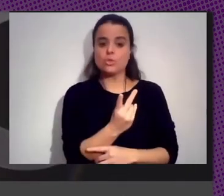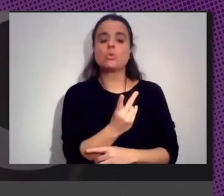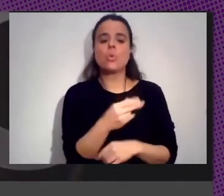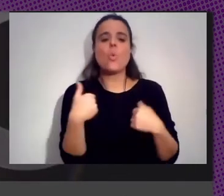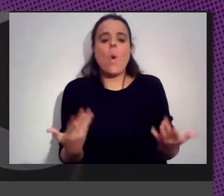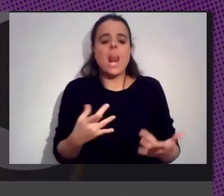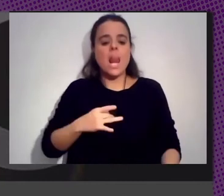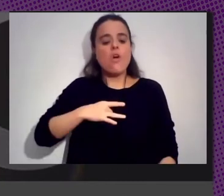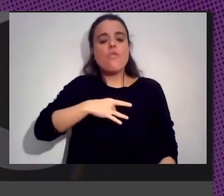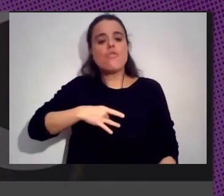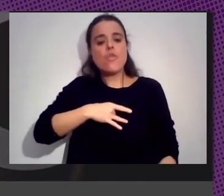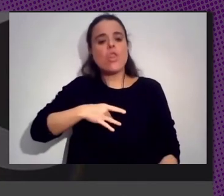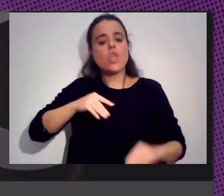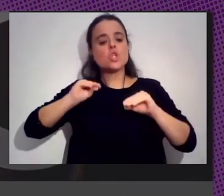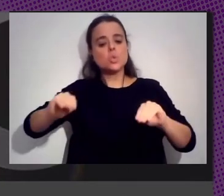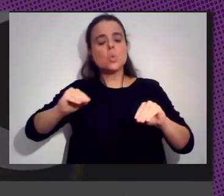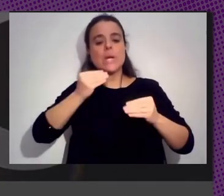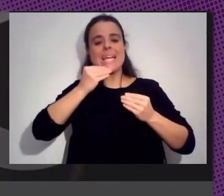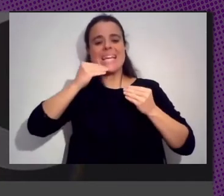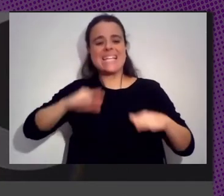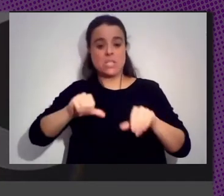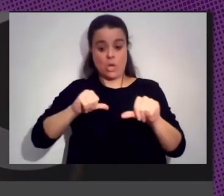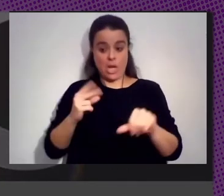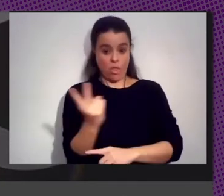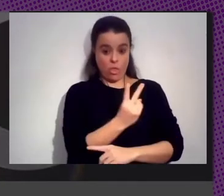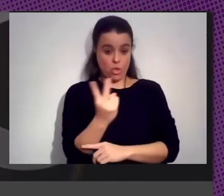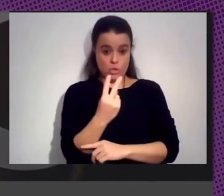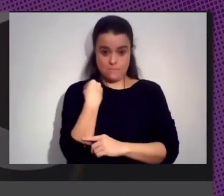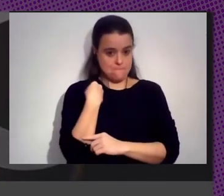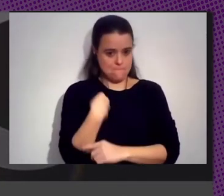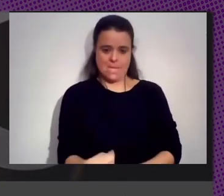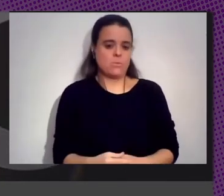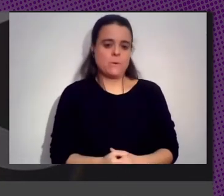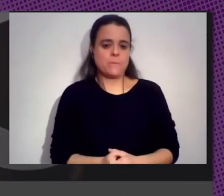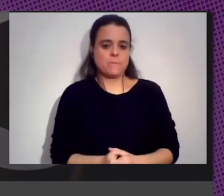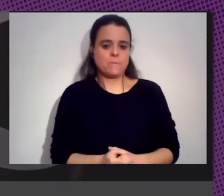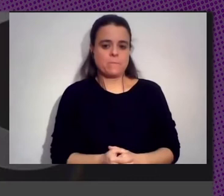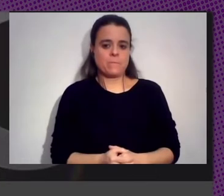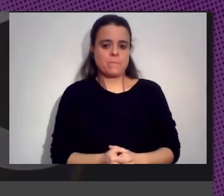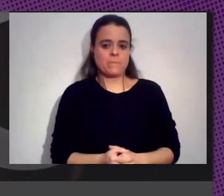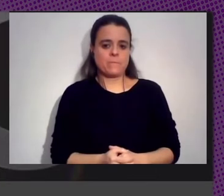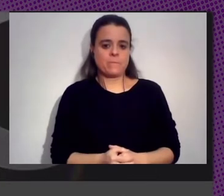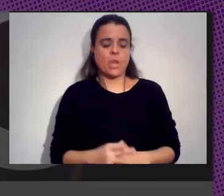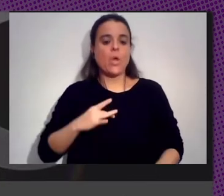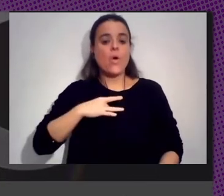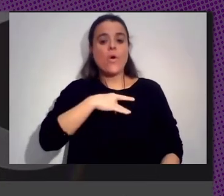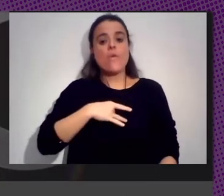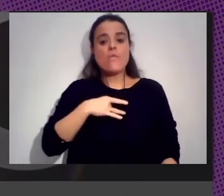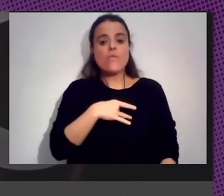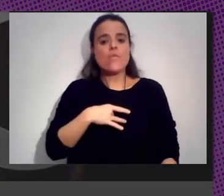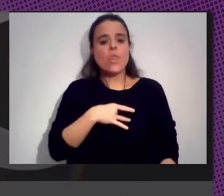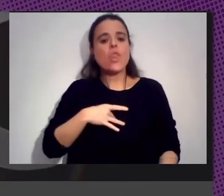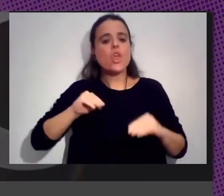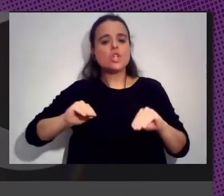Histórica De Los Dos Colonialismos Que Es La Misma Esa Función Es Despojar Es